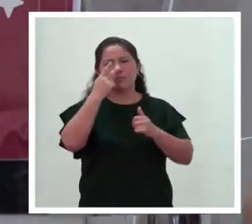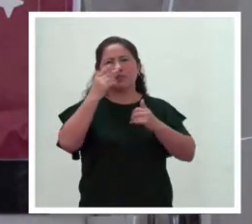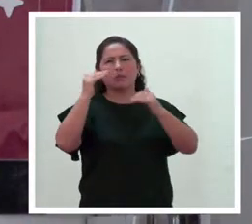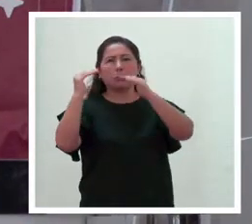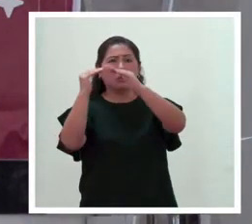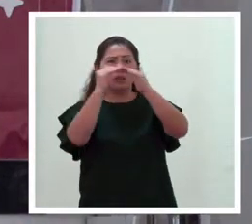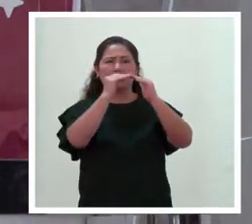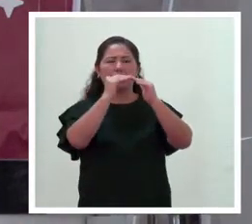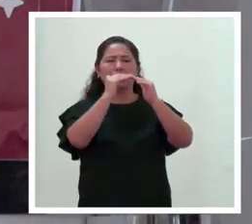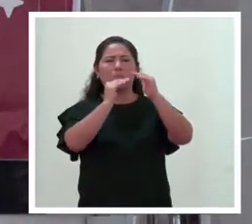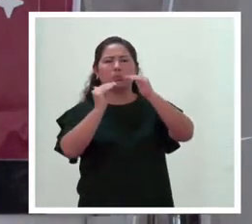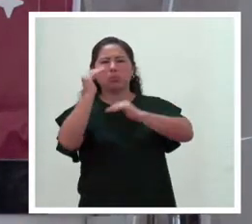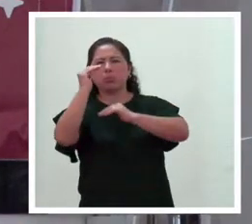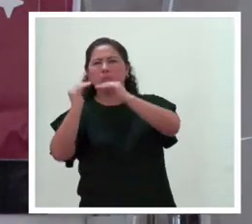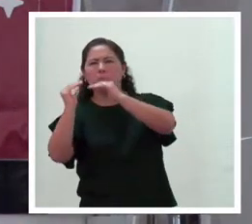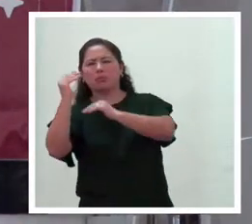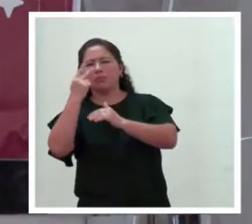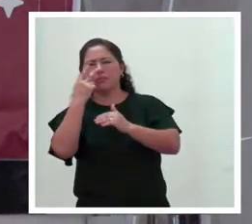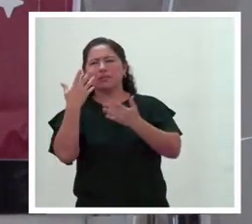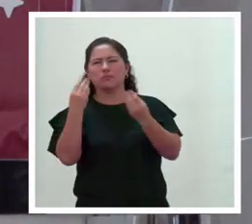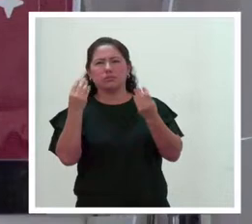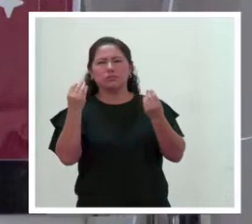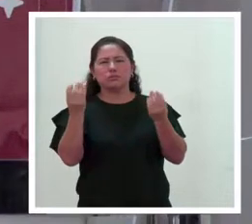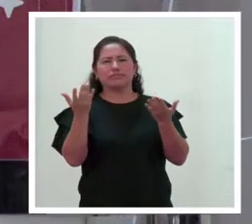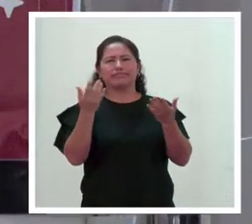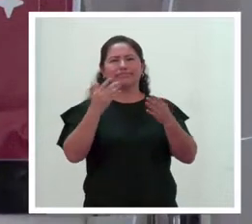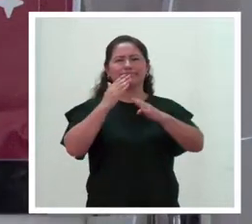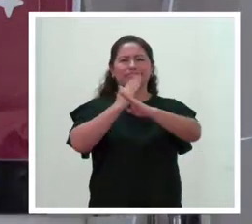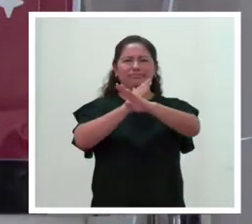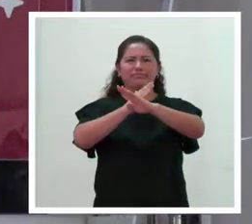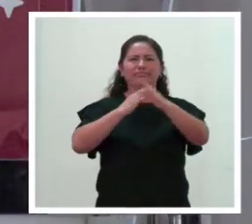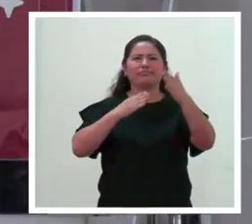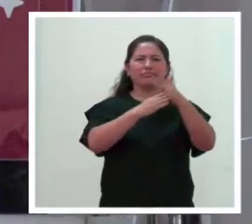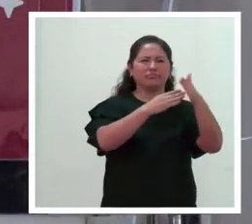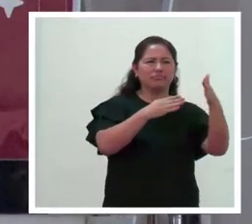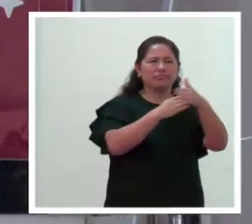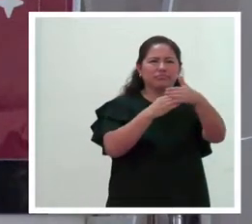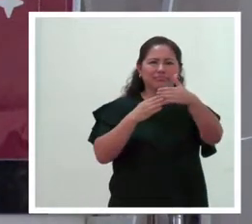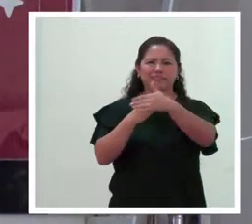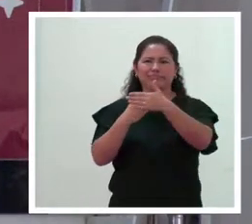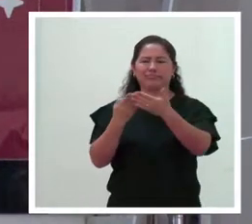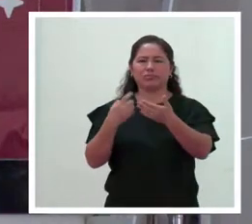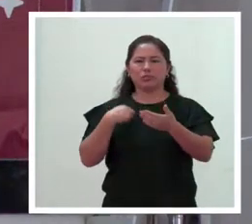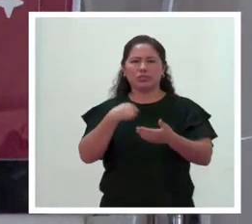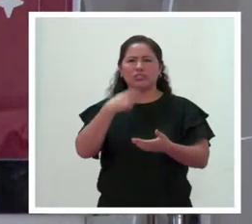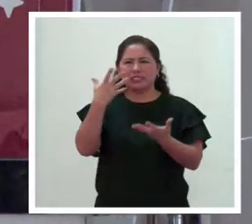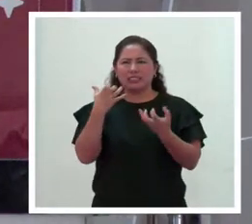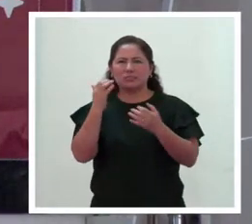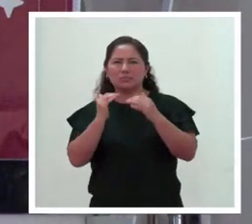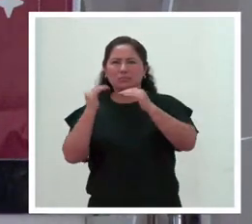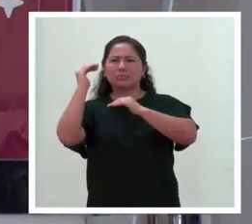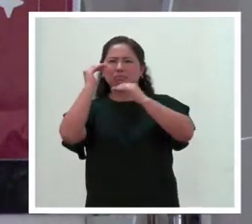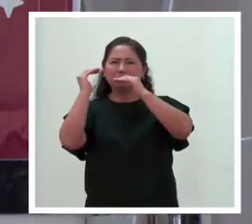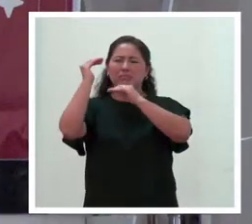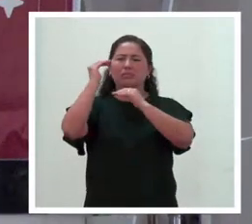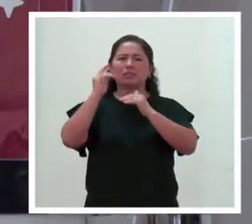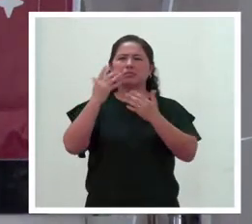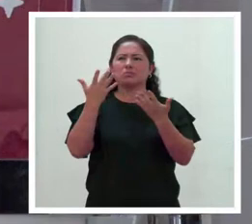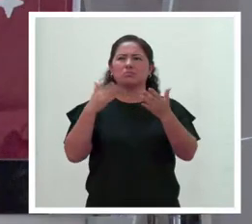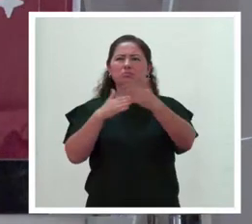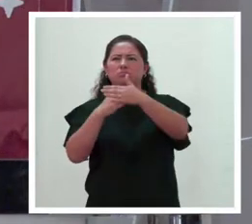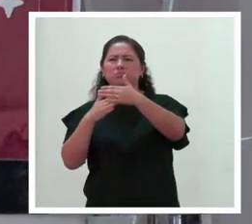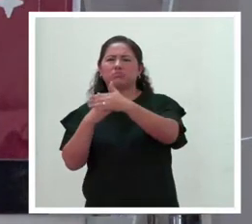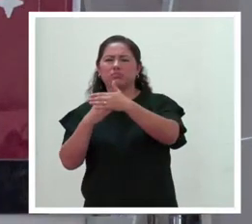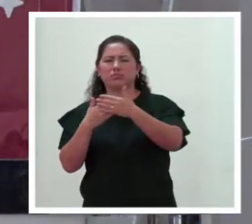género. Todavía hay brechas que nos limitan a poder seguir ascendiendo. Algunos, de repente, hemos tenido esa